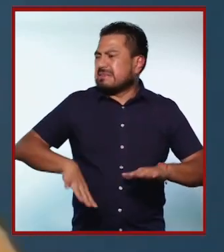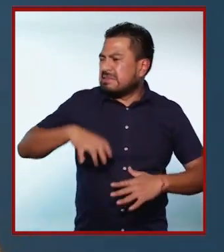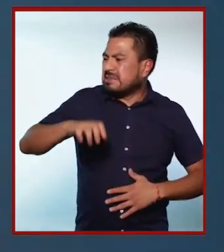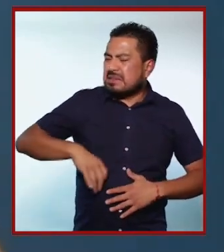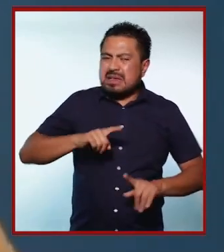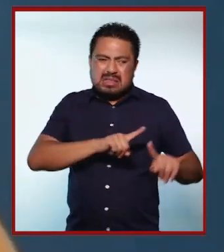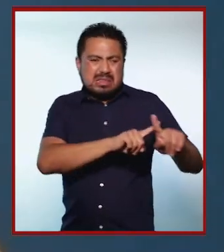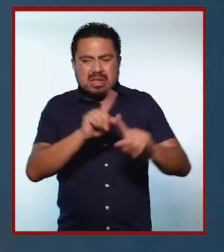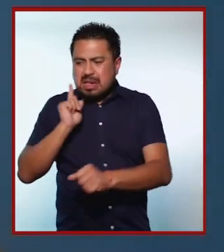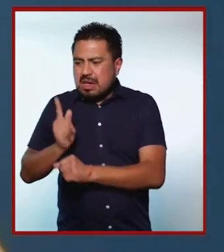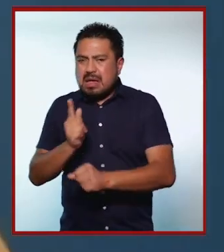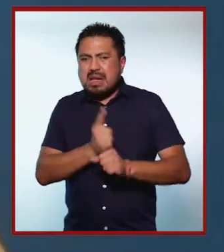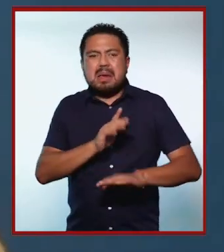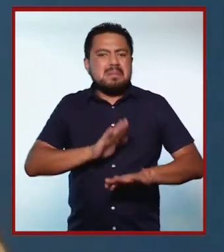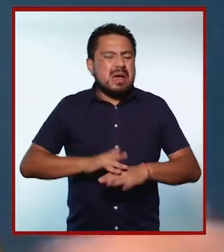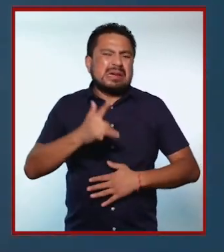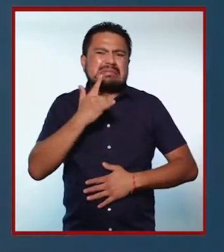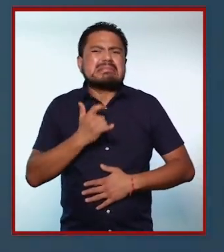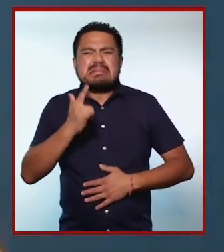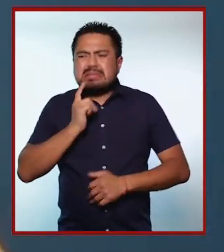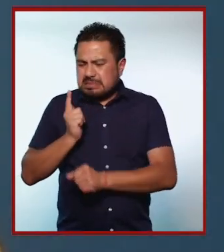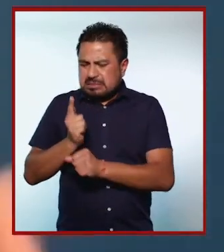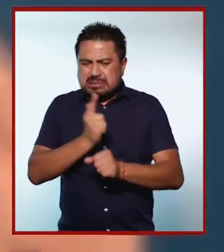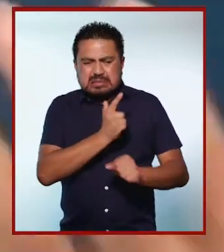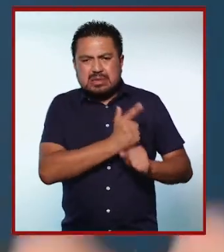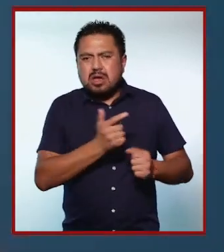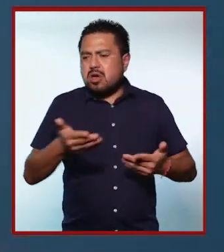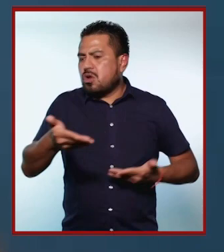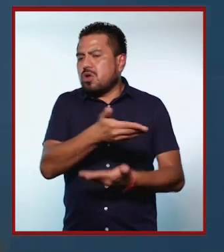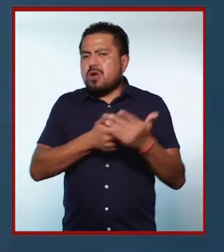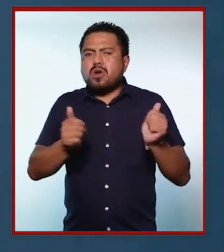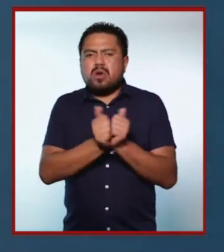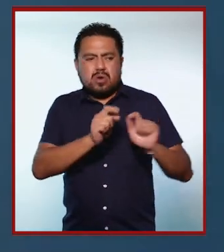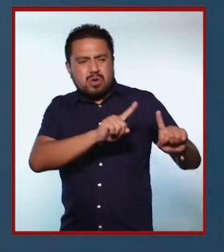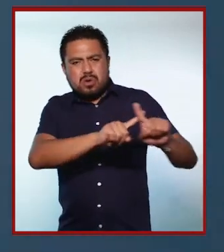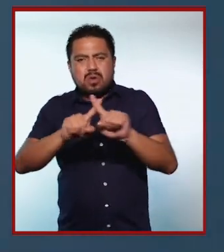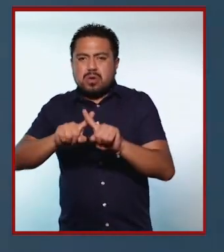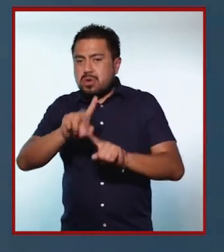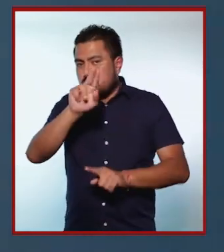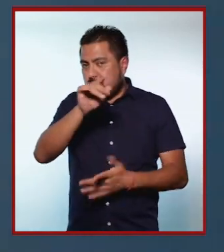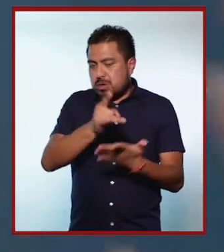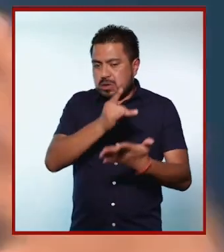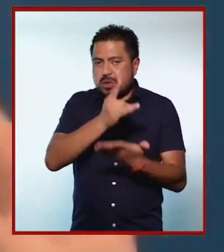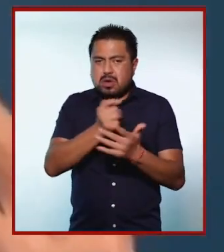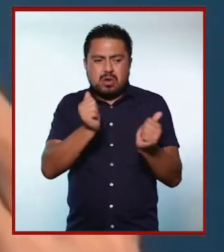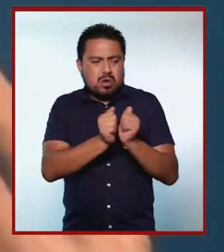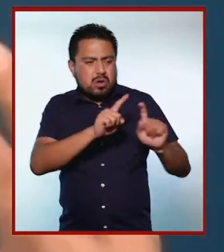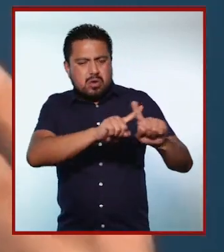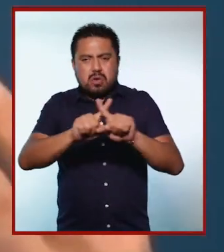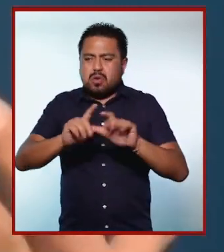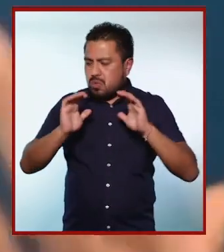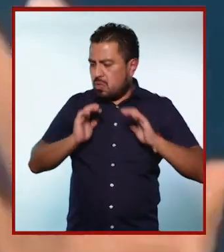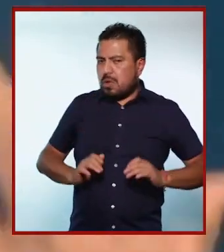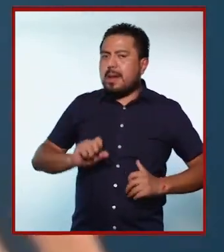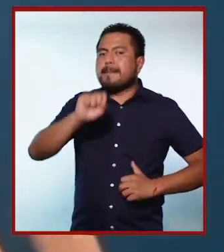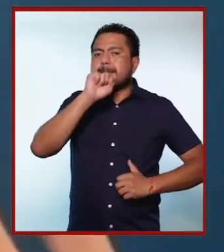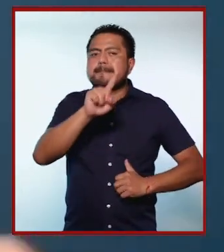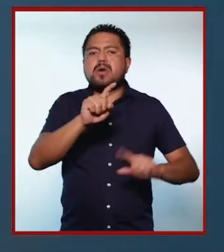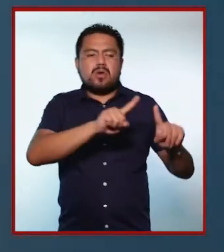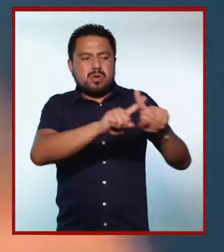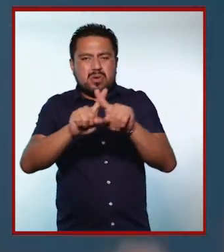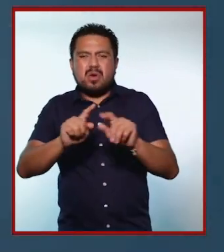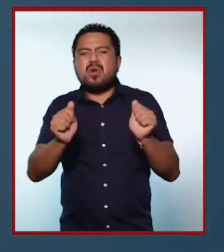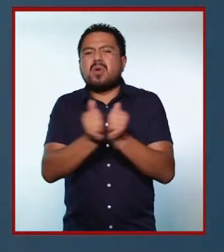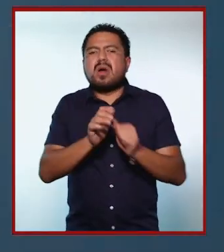cuesta trabajo ver la diversidad, ¿no? Nos cuesta mucho trabajo identificar y convivir con la diversidad y no solo con la diversidad física,